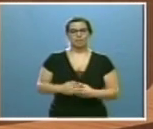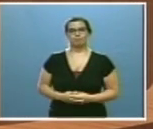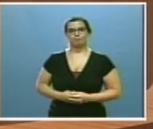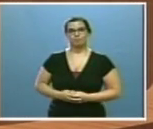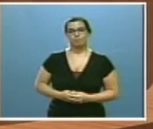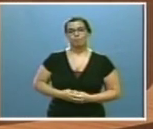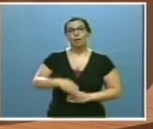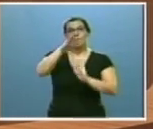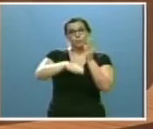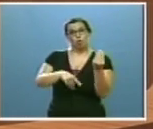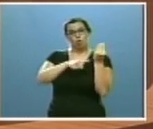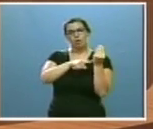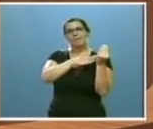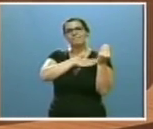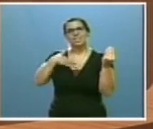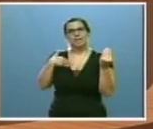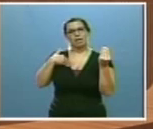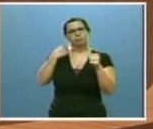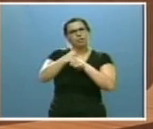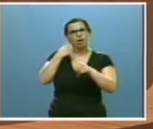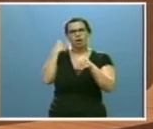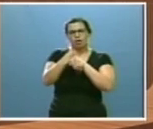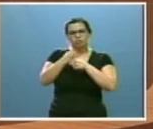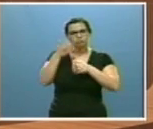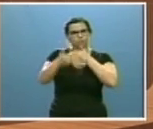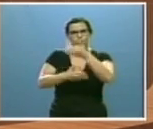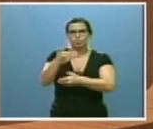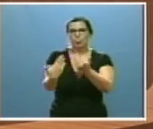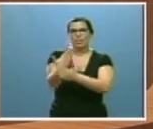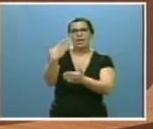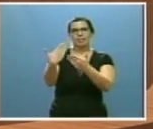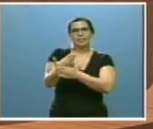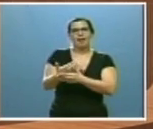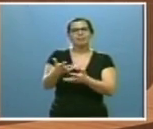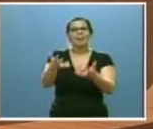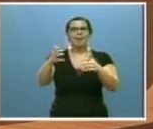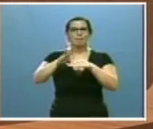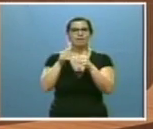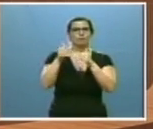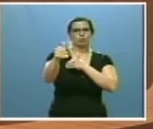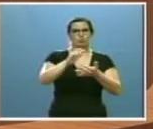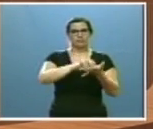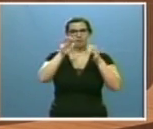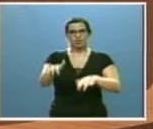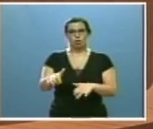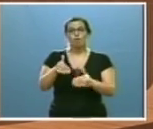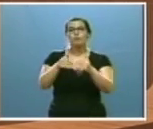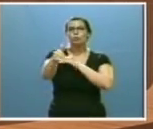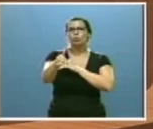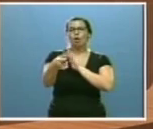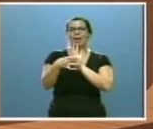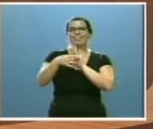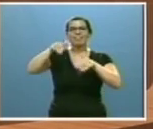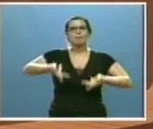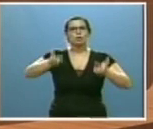ser un programa para trabajar y ganar día a día el futuro de Castilla y León. Un futuro con mayor calidad democrática,